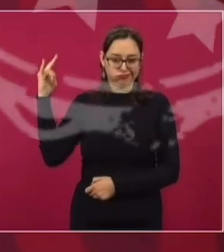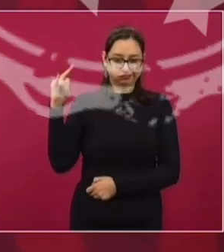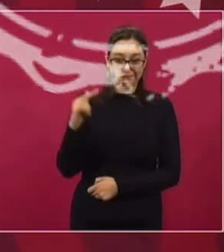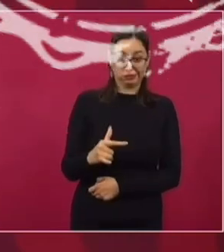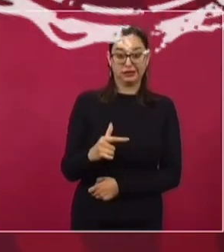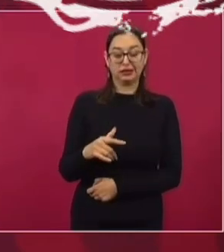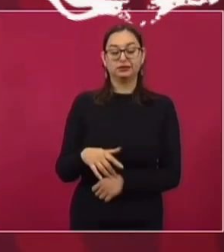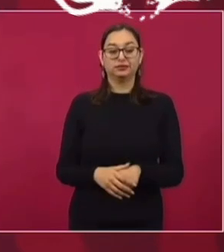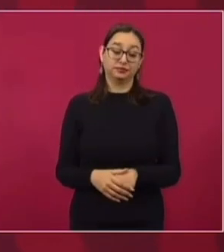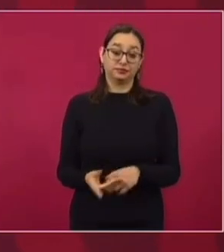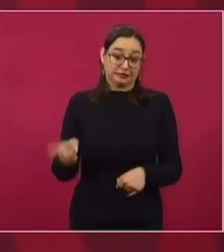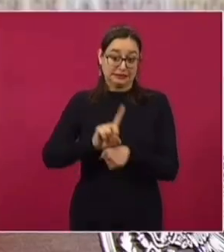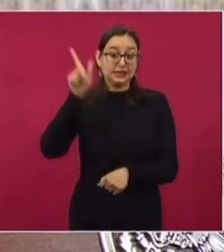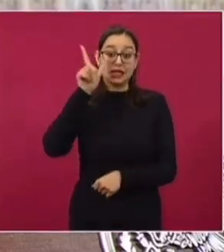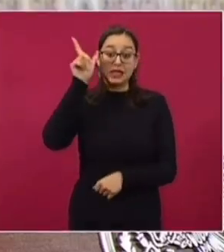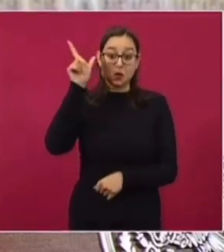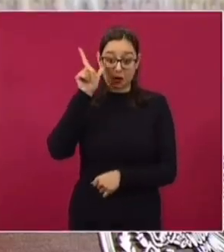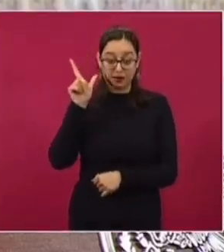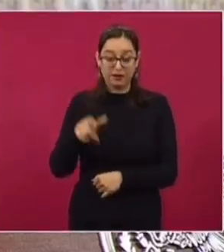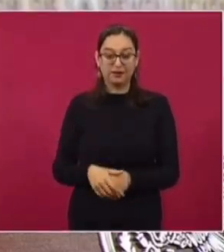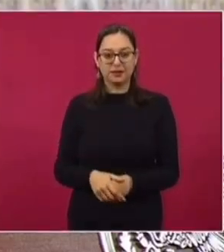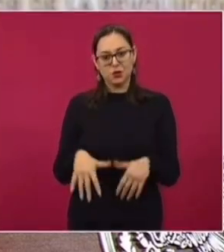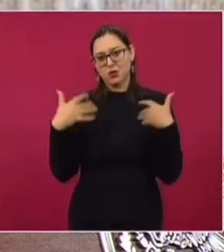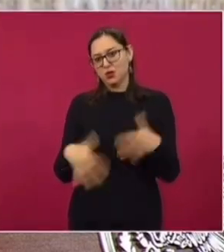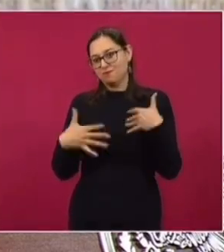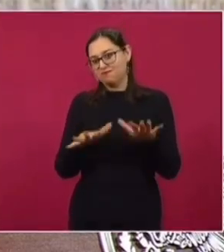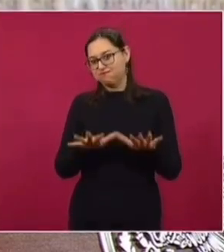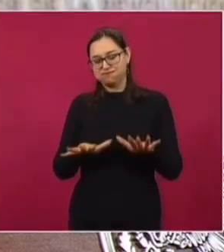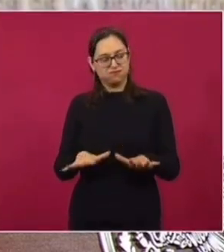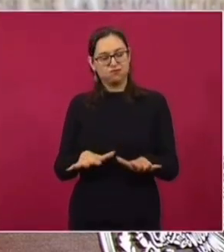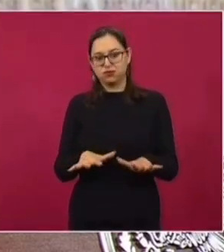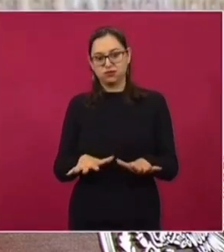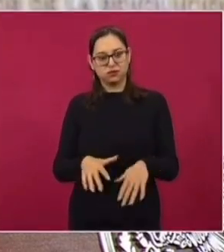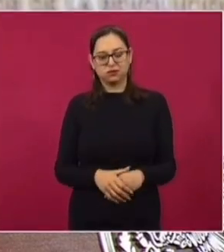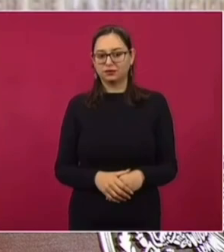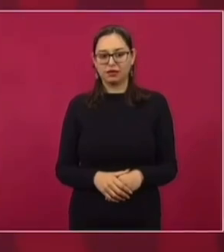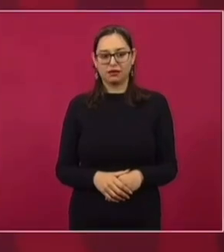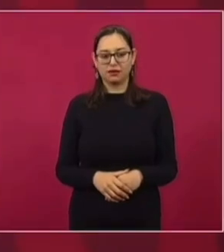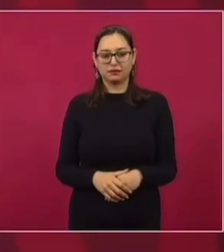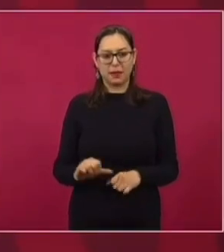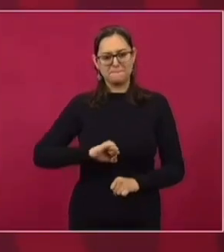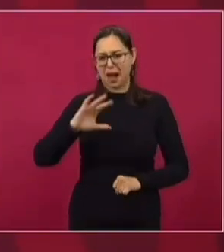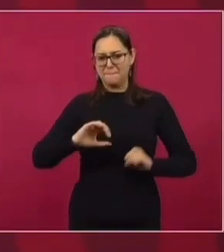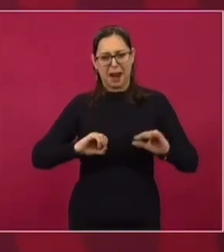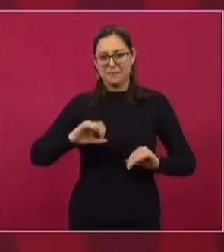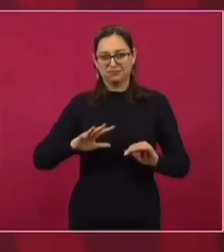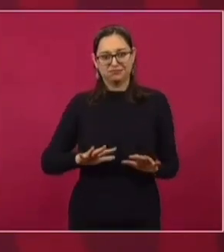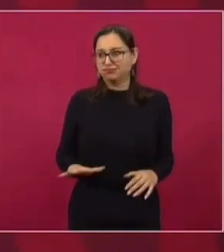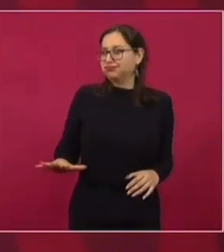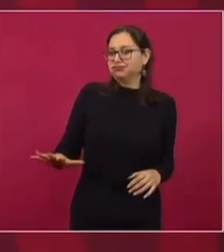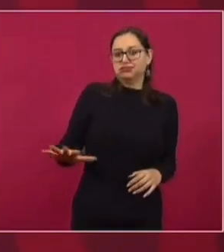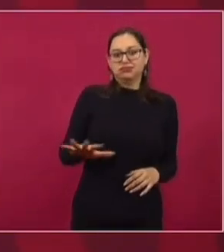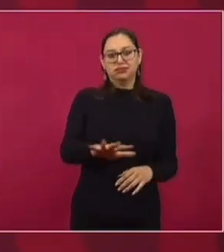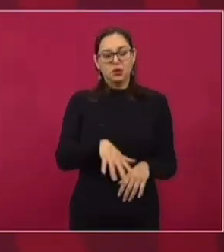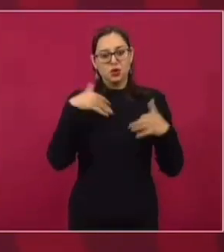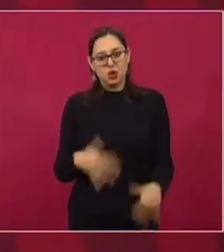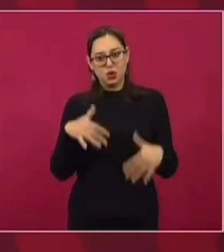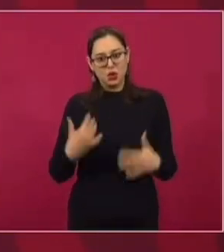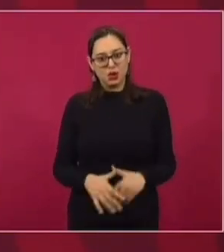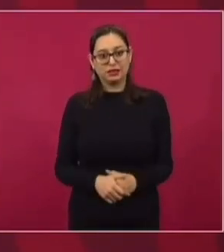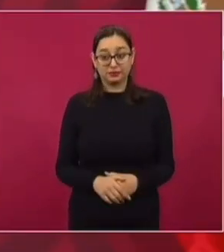El 12 de diciembre, día de la Virgen de Valvo, era un espectáculo, toda la ciudad. Ahora que fui a Palenque,